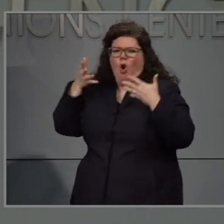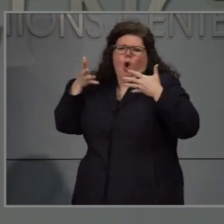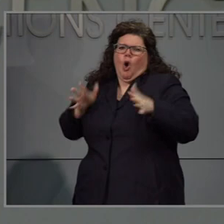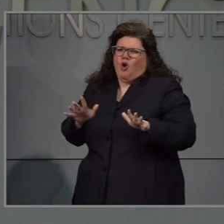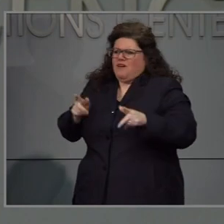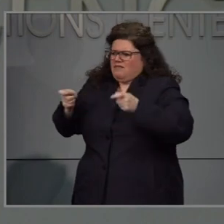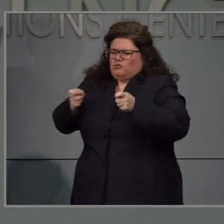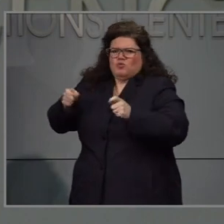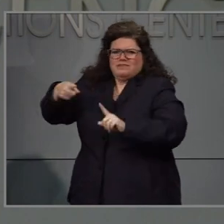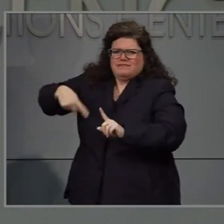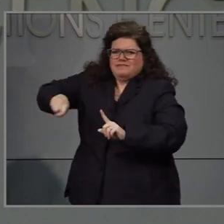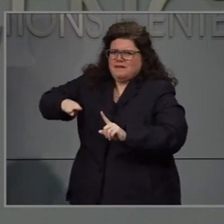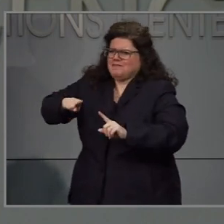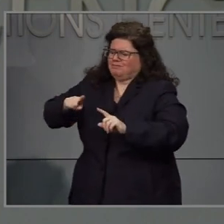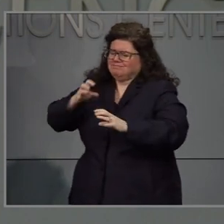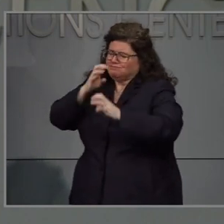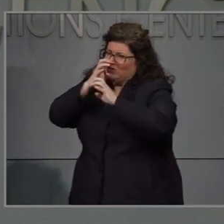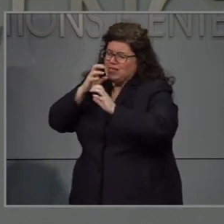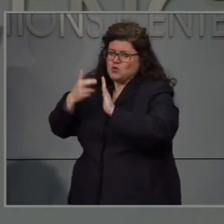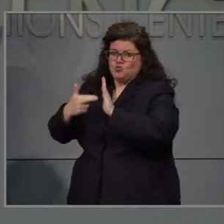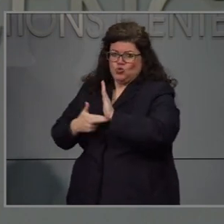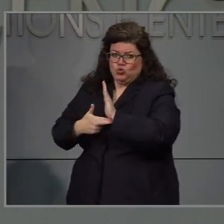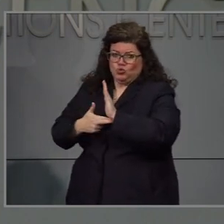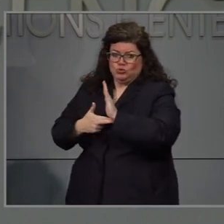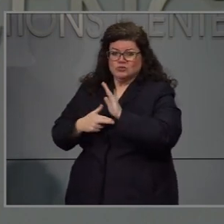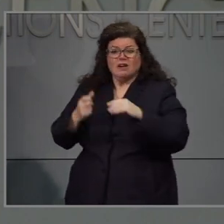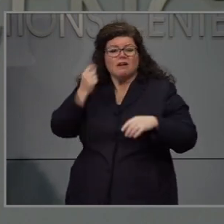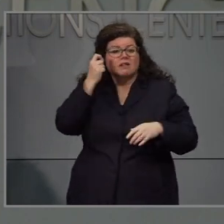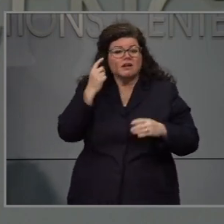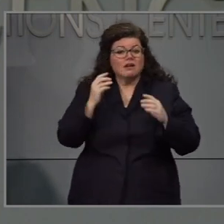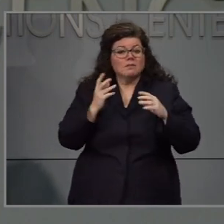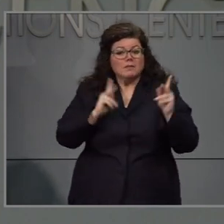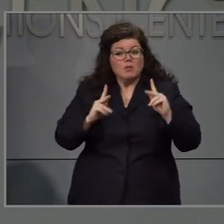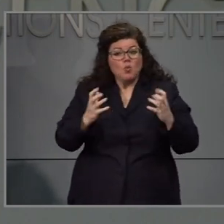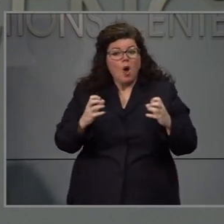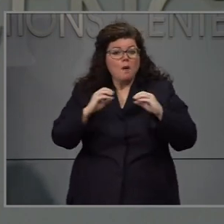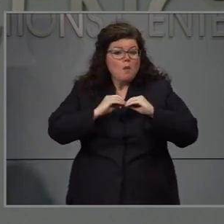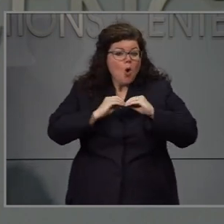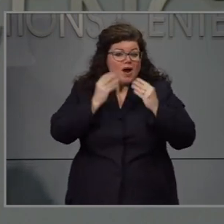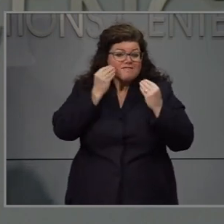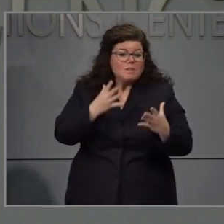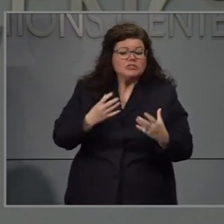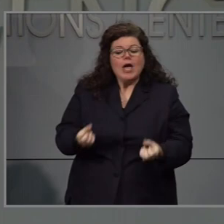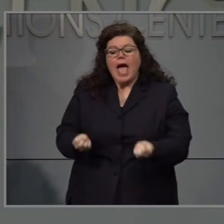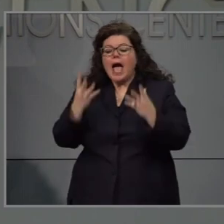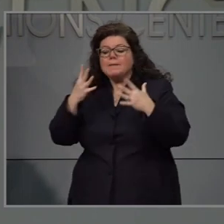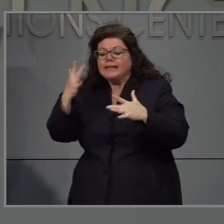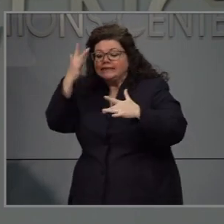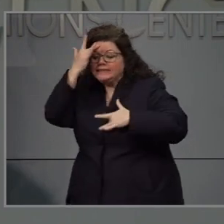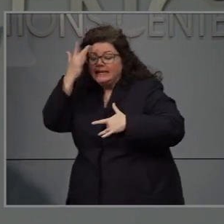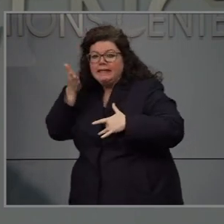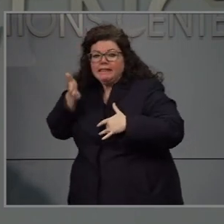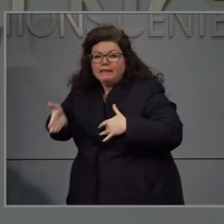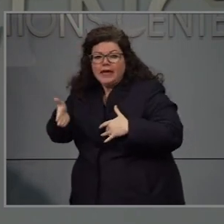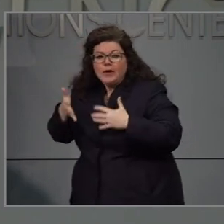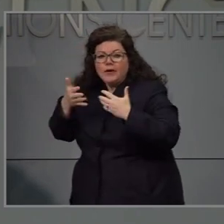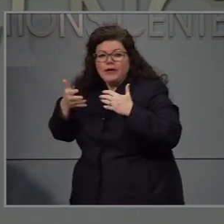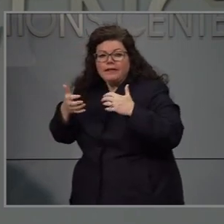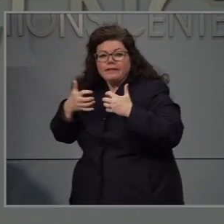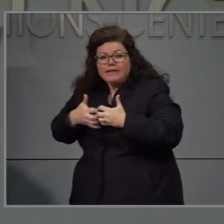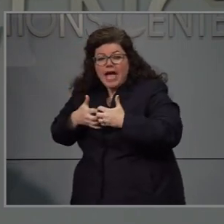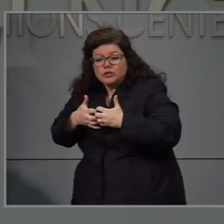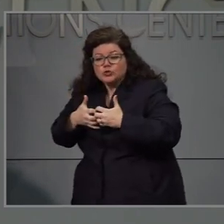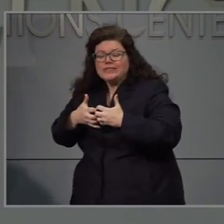las procesas, las procesador están reguladas por el Departamento de Agricultura y nos ha pedido más cifras y números